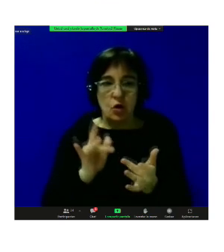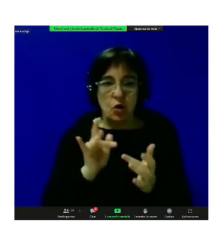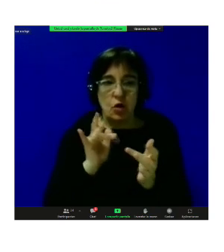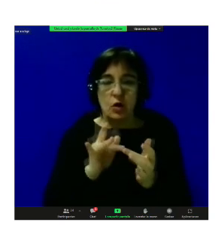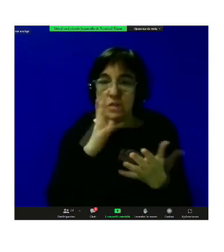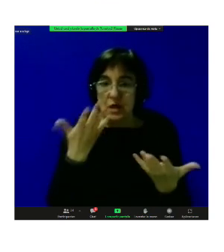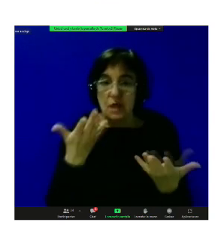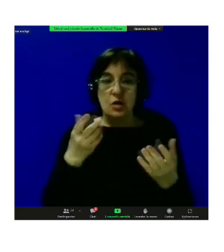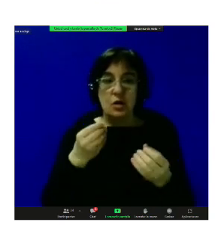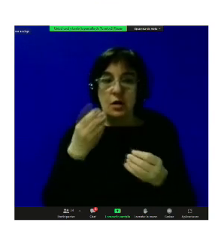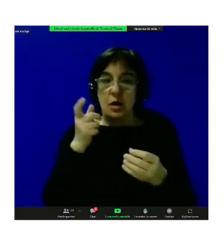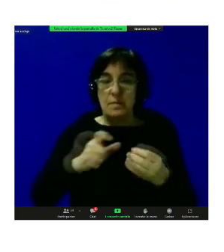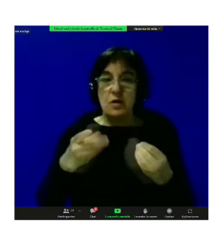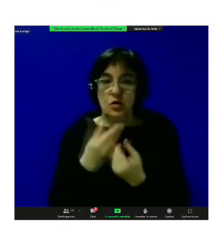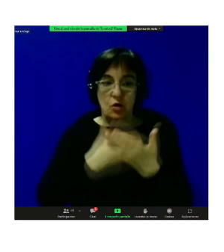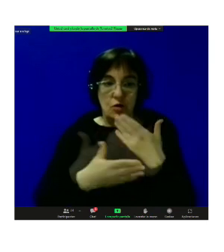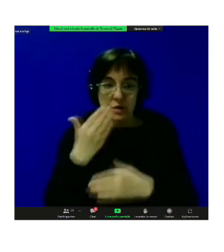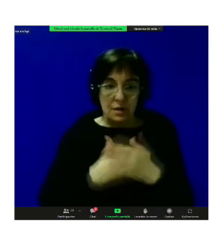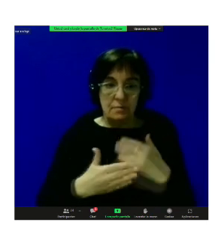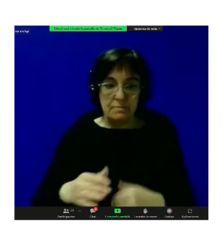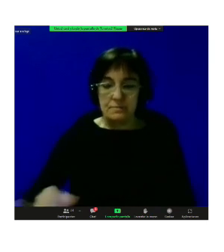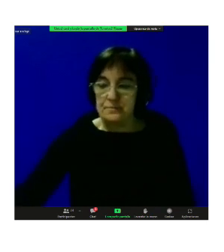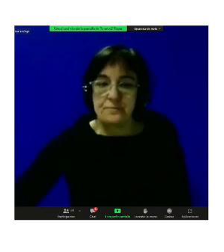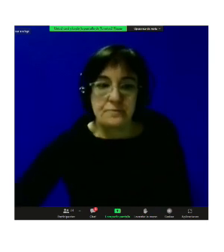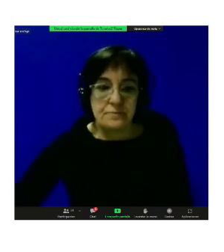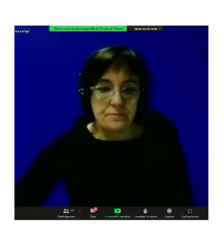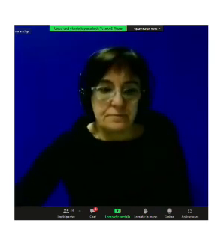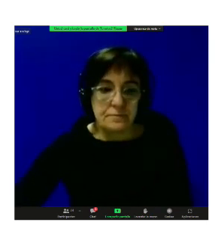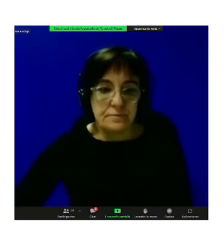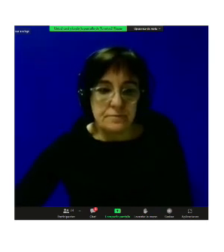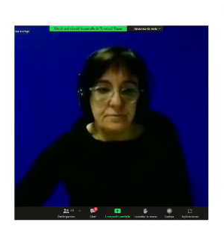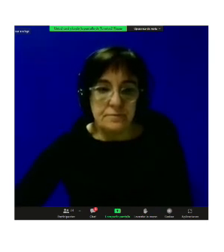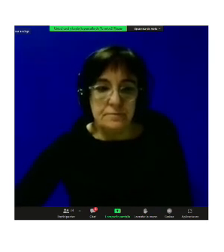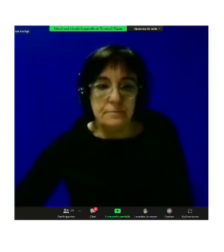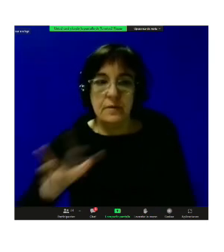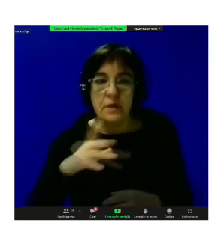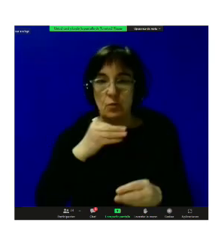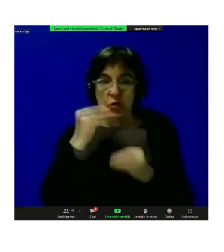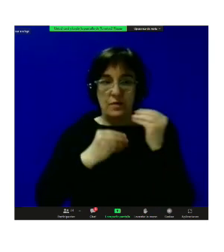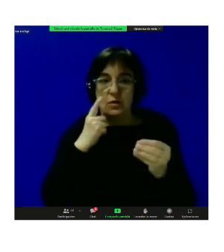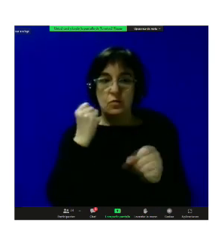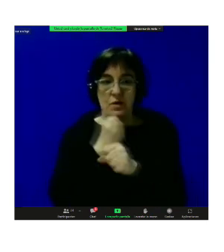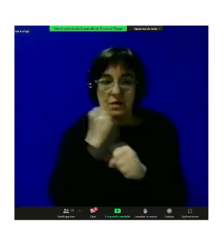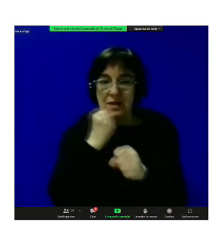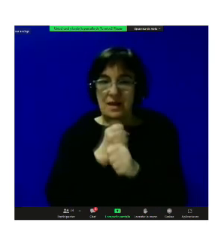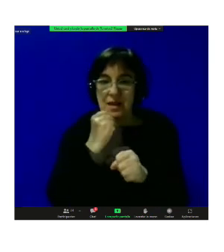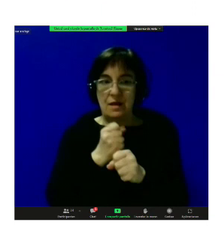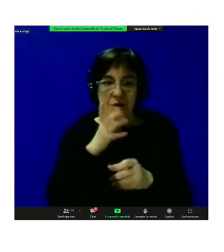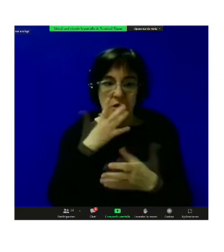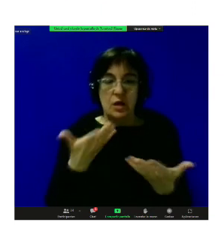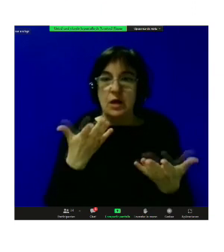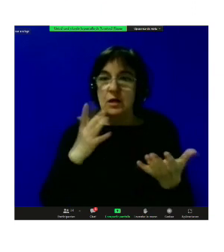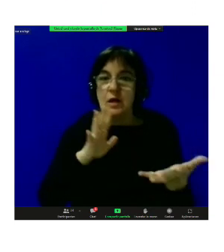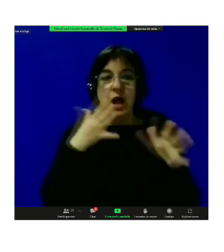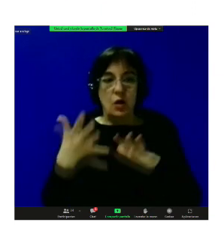persona con discapacidad que tenía que cumplir una TBC pues se pudo hacer un trabajo previo a la entrevista a la asignación del plan de ejecución